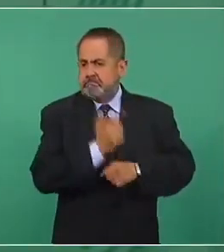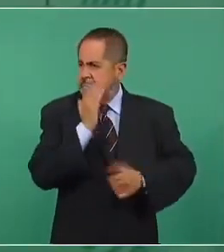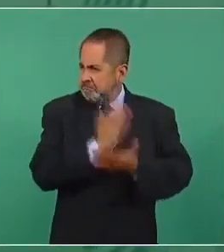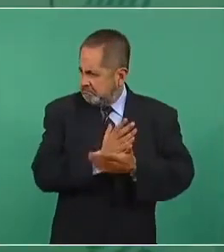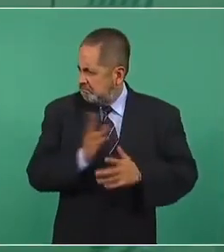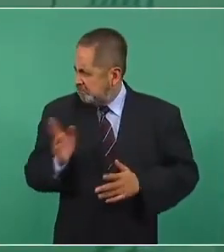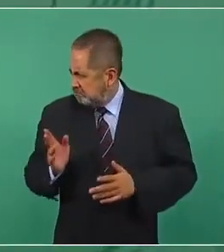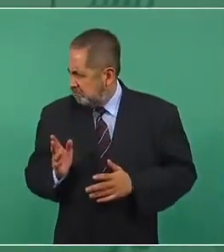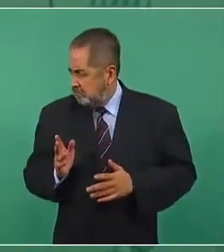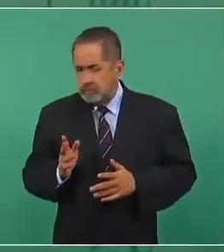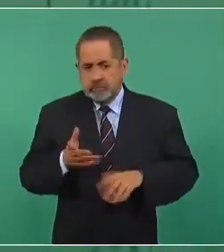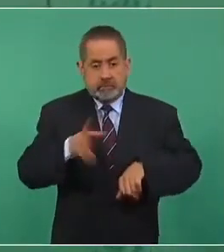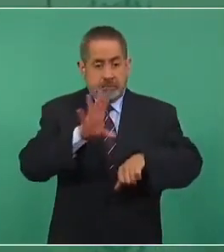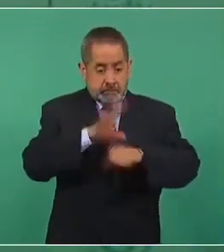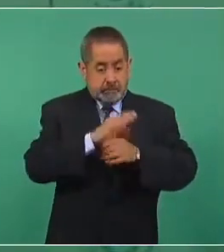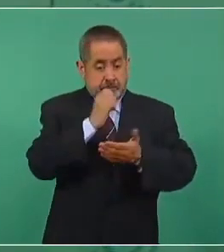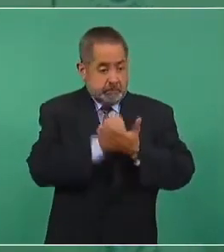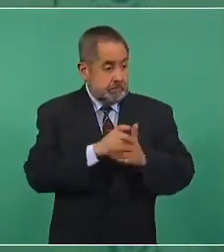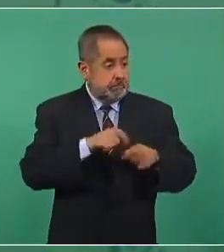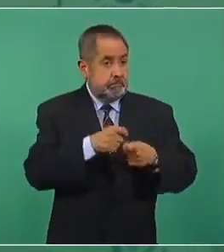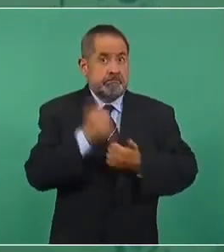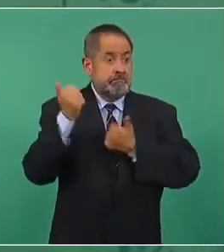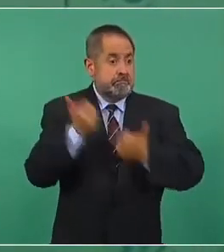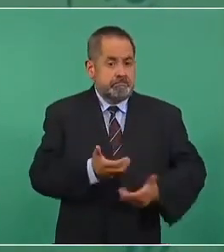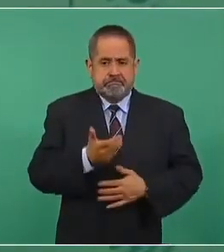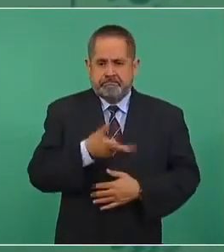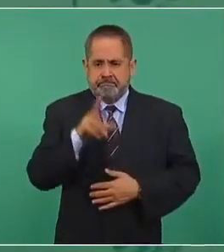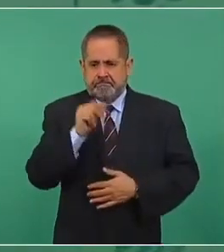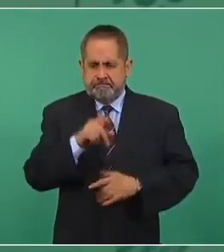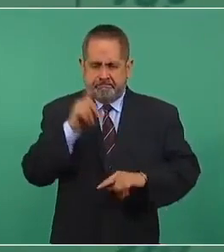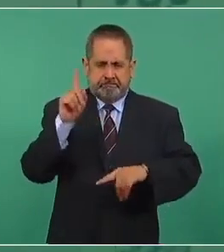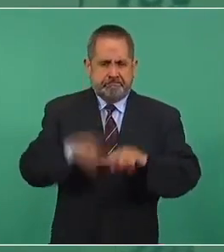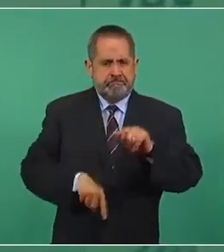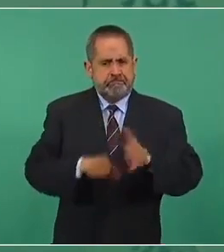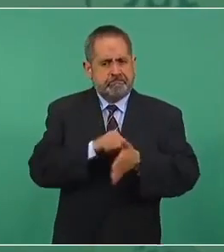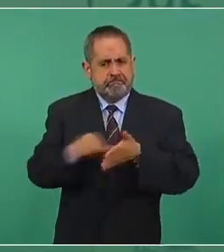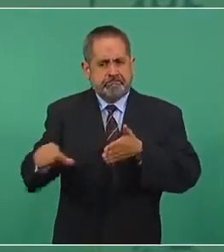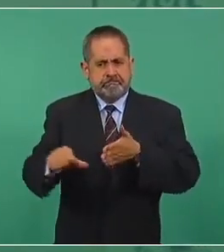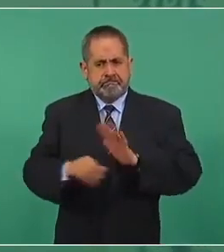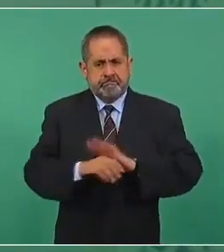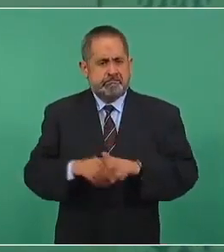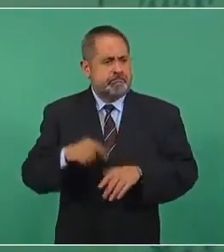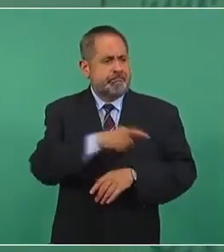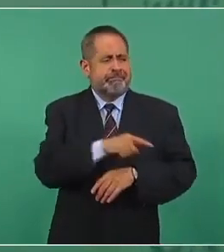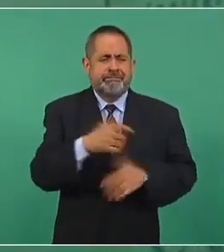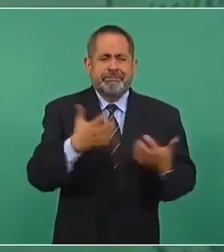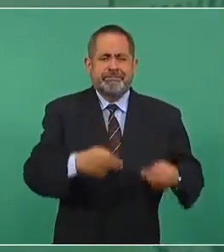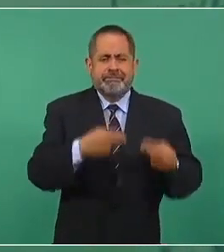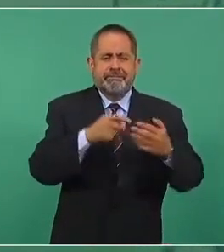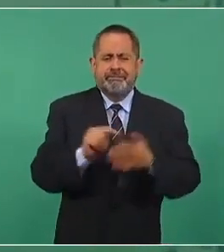de importación a Transfigura.